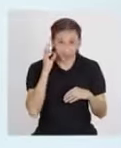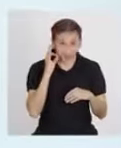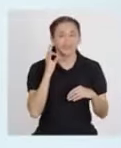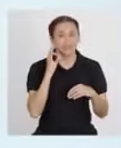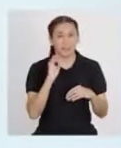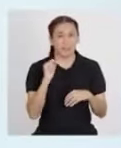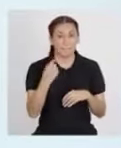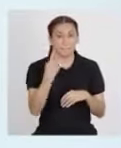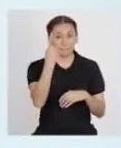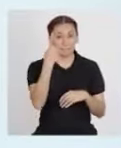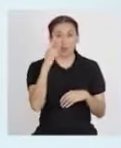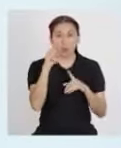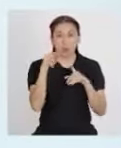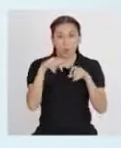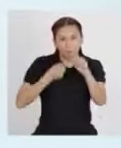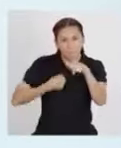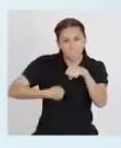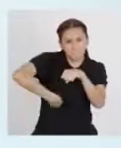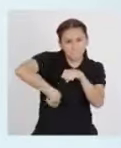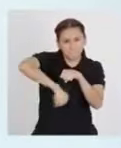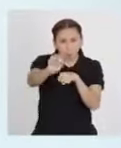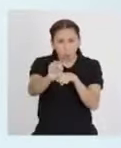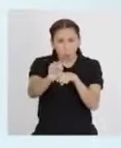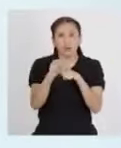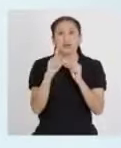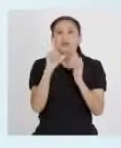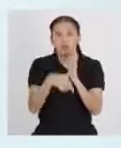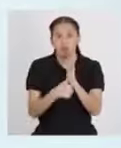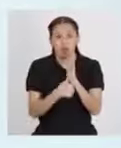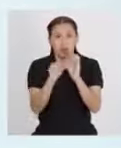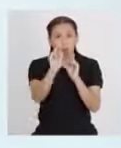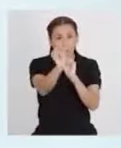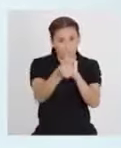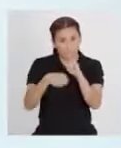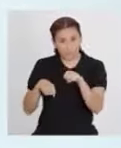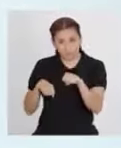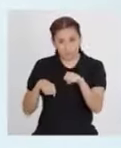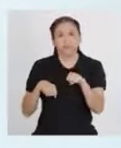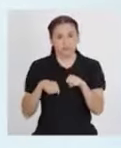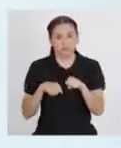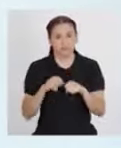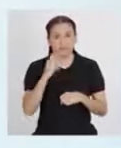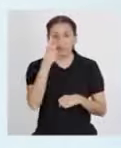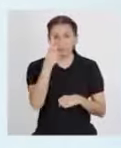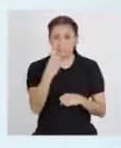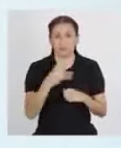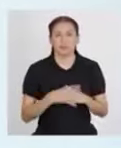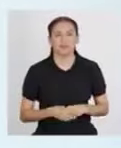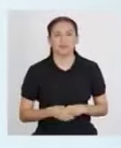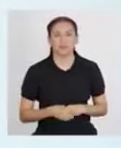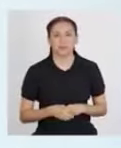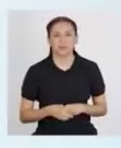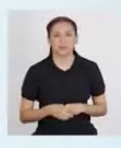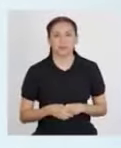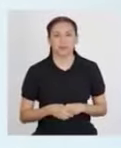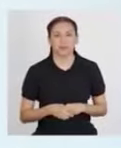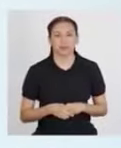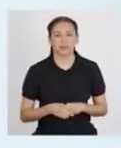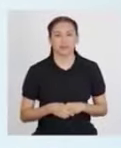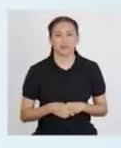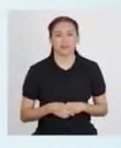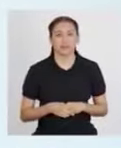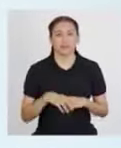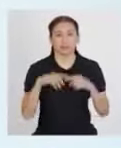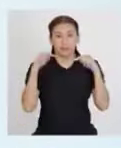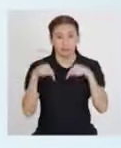El primer movimiento será una patada grande hacia adelante y luego apoyamos la misma pierna atrás. Uno, dos. Flexionamos